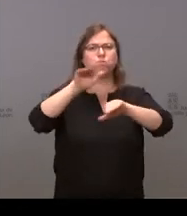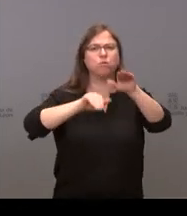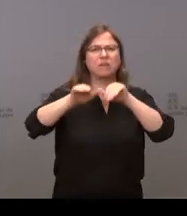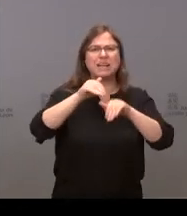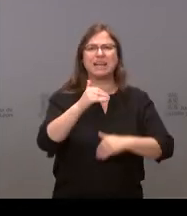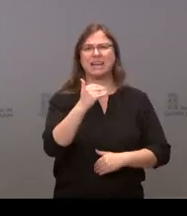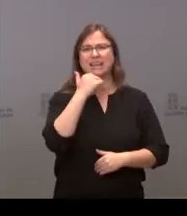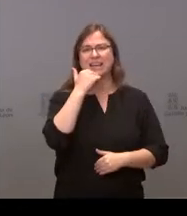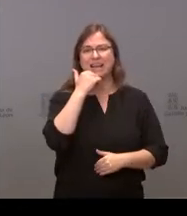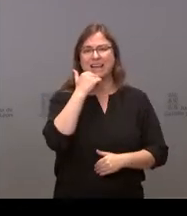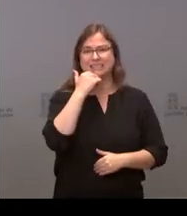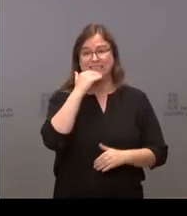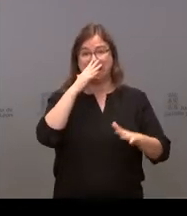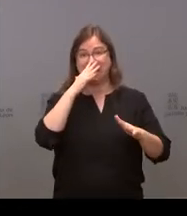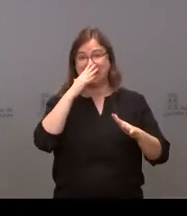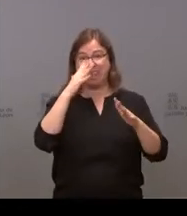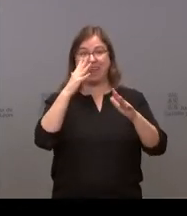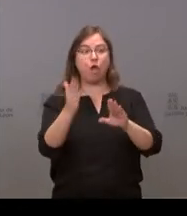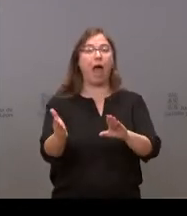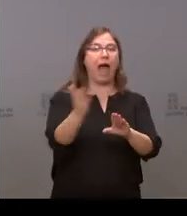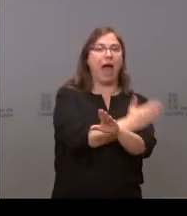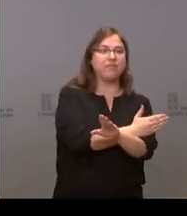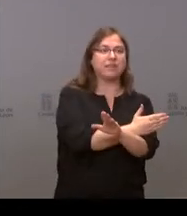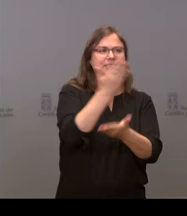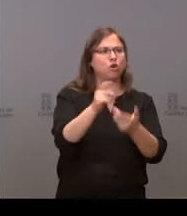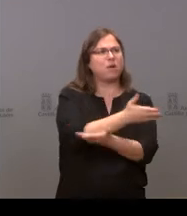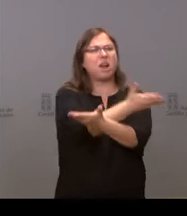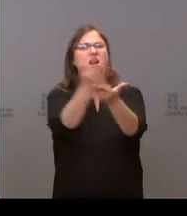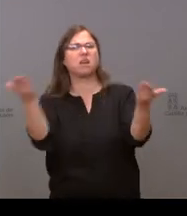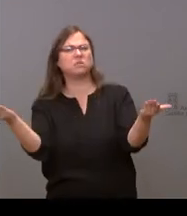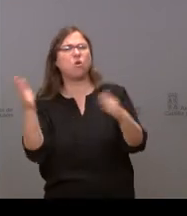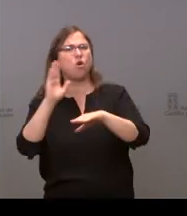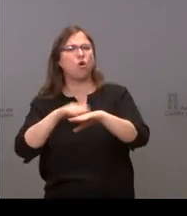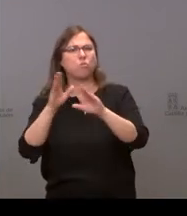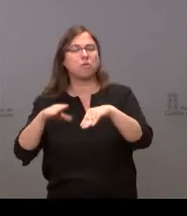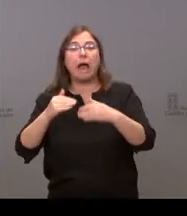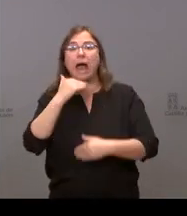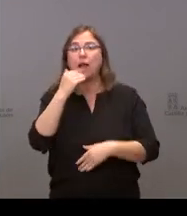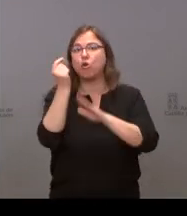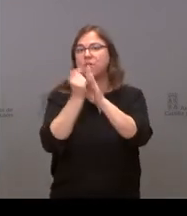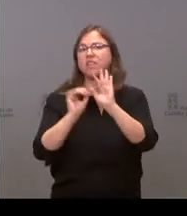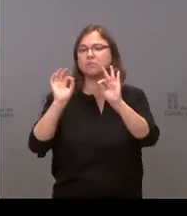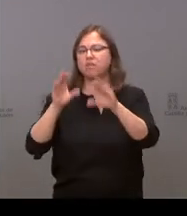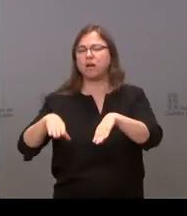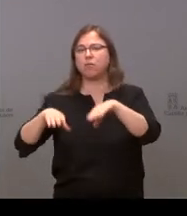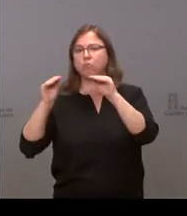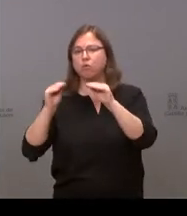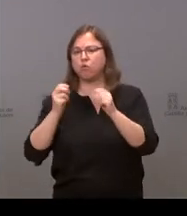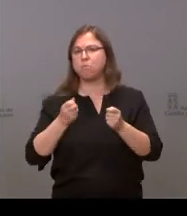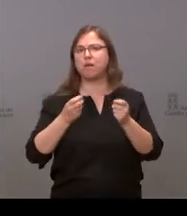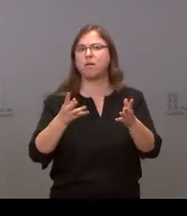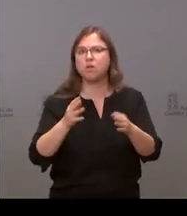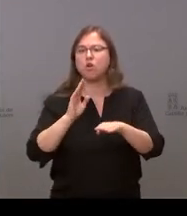con casi diez años de adelanto respecto a otras provincias. Es simplemente la curiosidad de si se ha tomado, a lo mejor, alguna medida especial por la alta